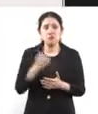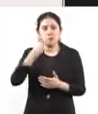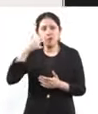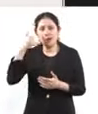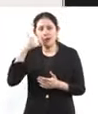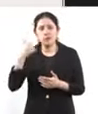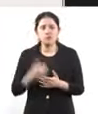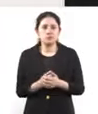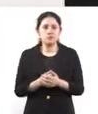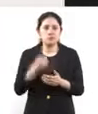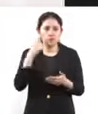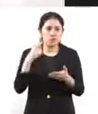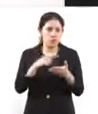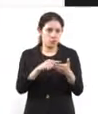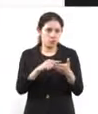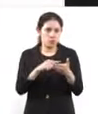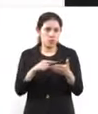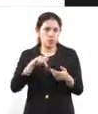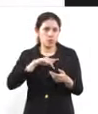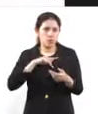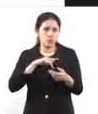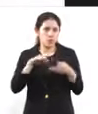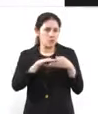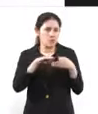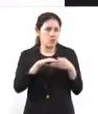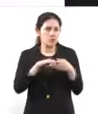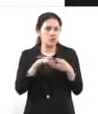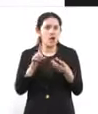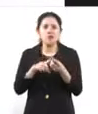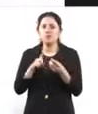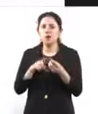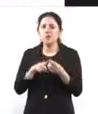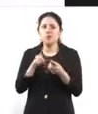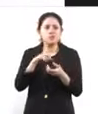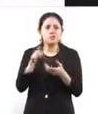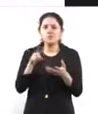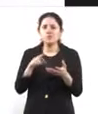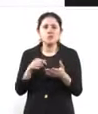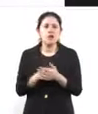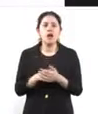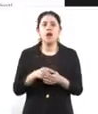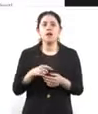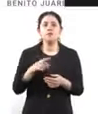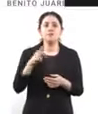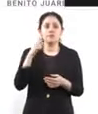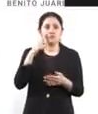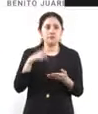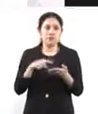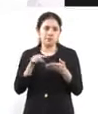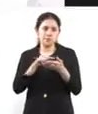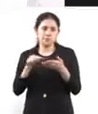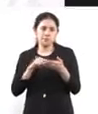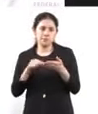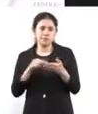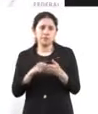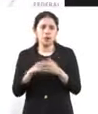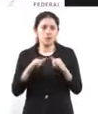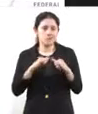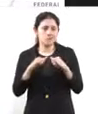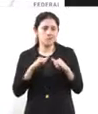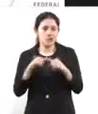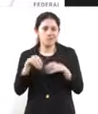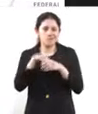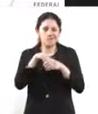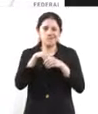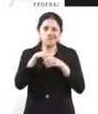entonces, ¿qué es lo que está más cerca de tu ubicación? Aquí, si lo ven, se están colapsando en algunos clostros, porque evidentemente el